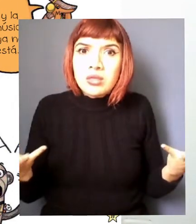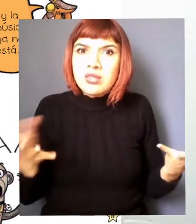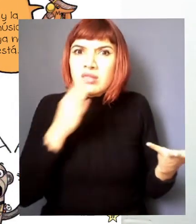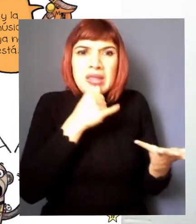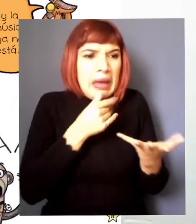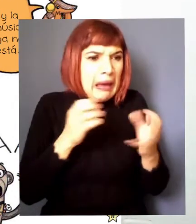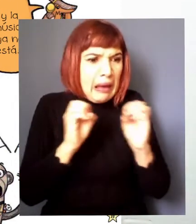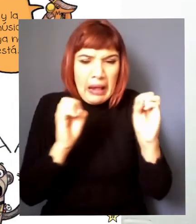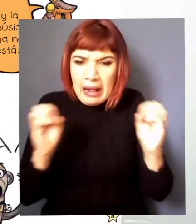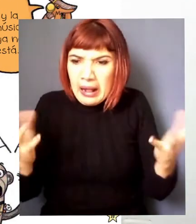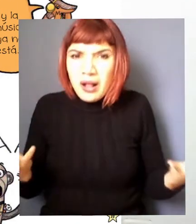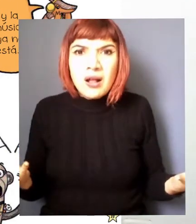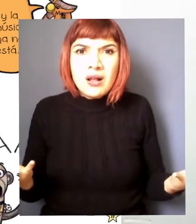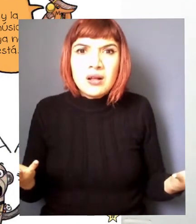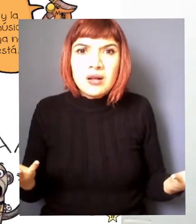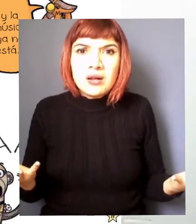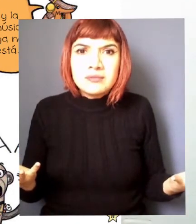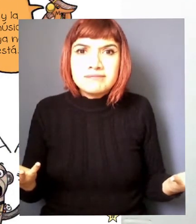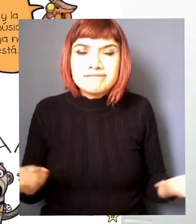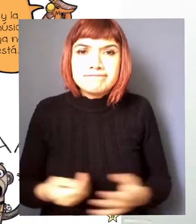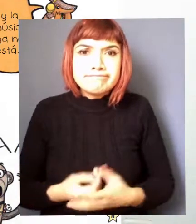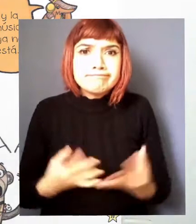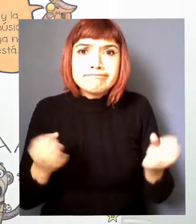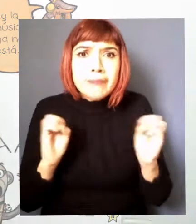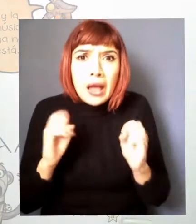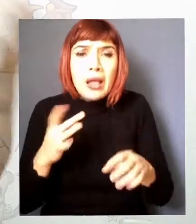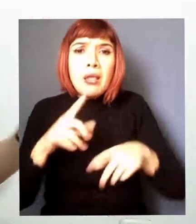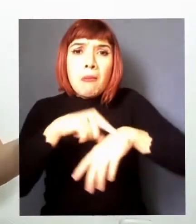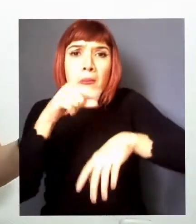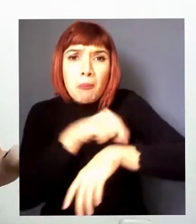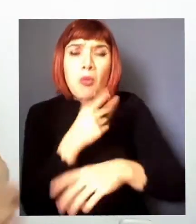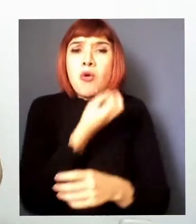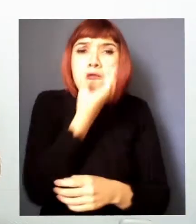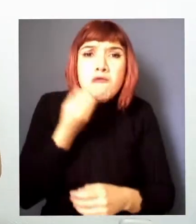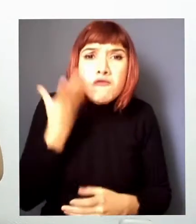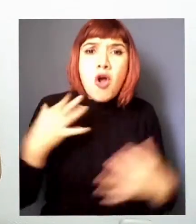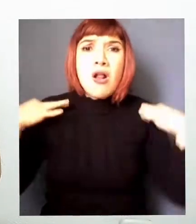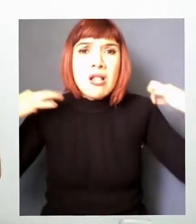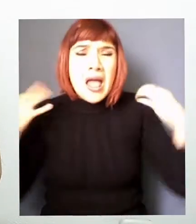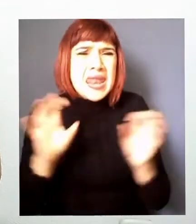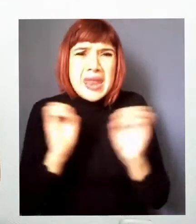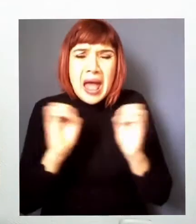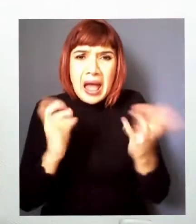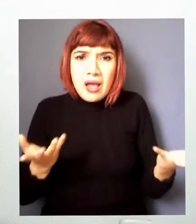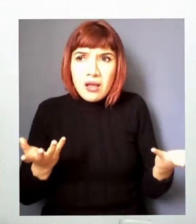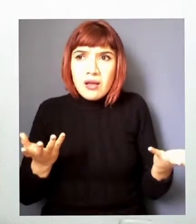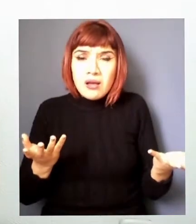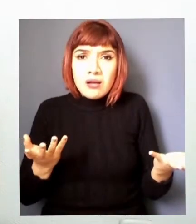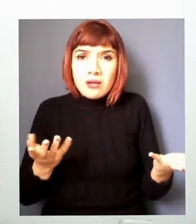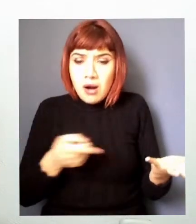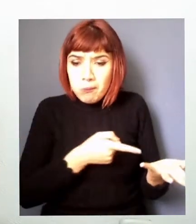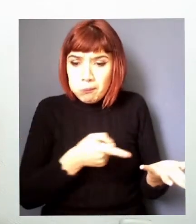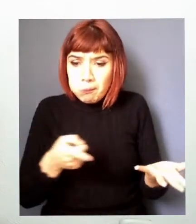ya no hay una sola pluma ni tela nada de flores y de la tierra solo